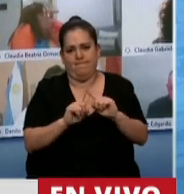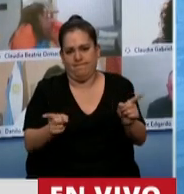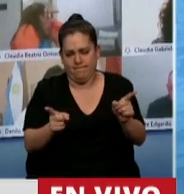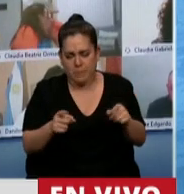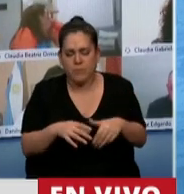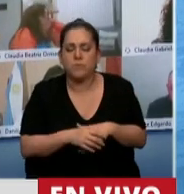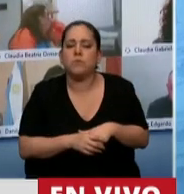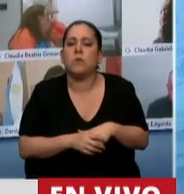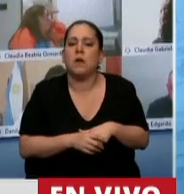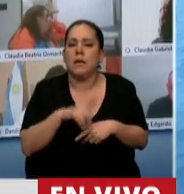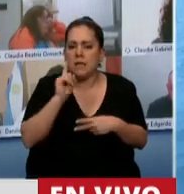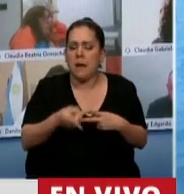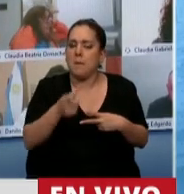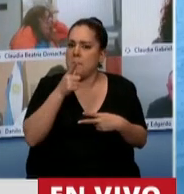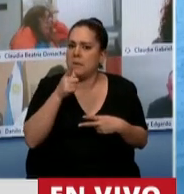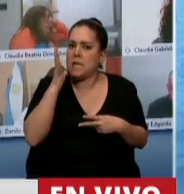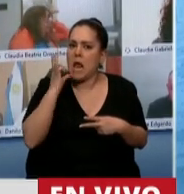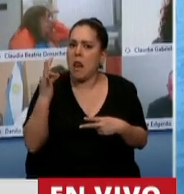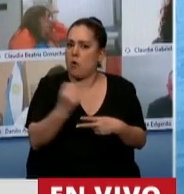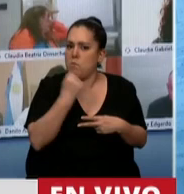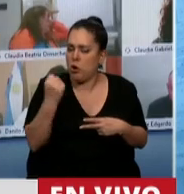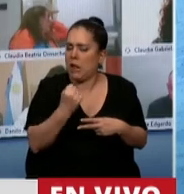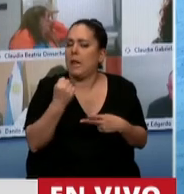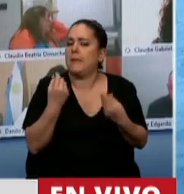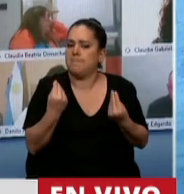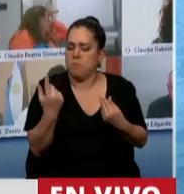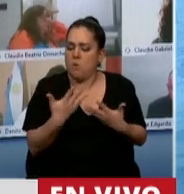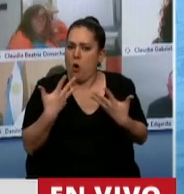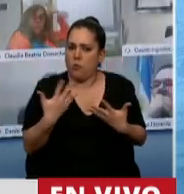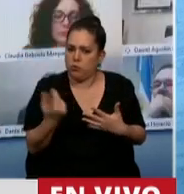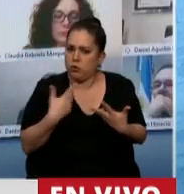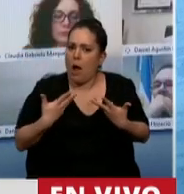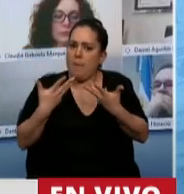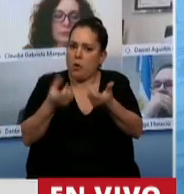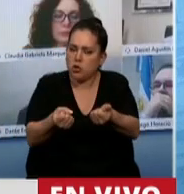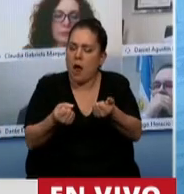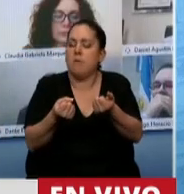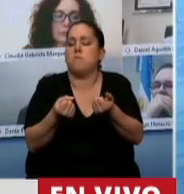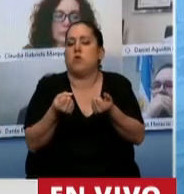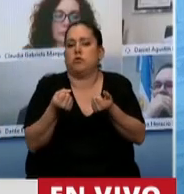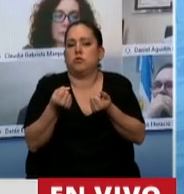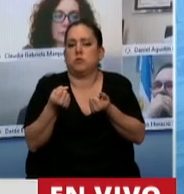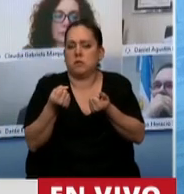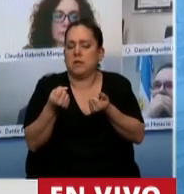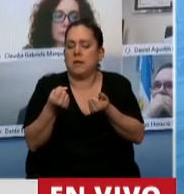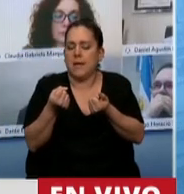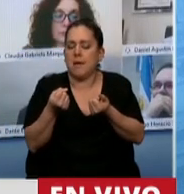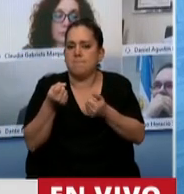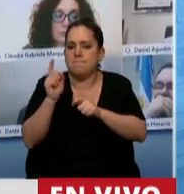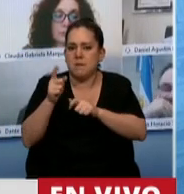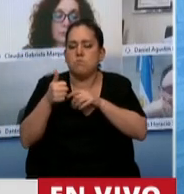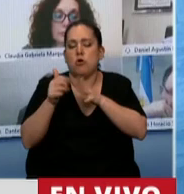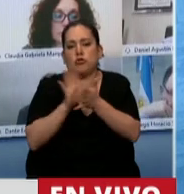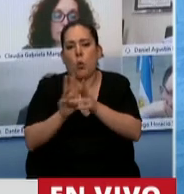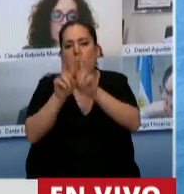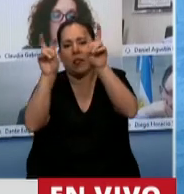Después, me parece que hay algo importante, por supuesto apoyamos todo lo que plantean los guías